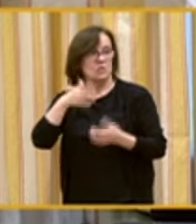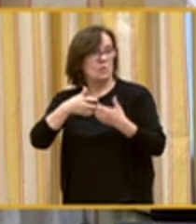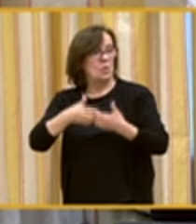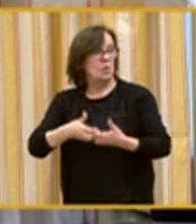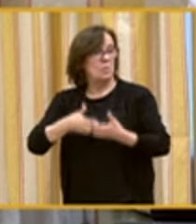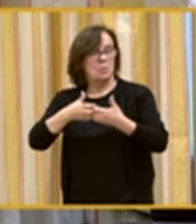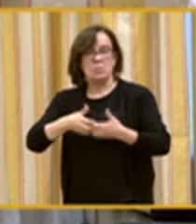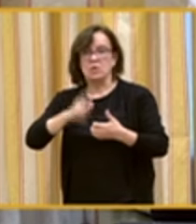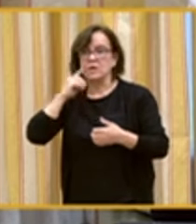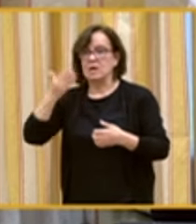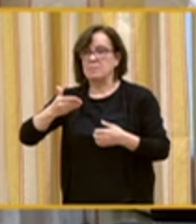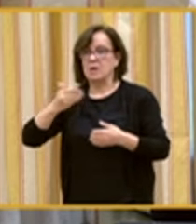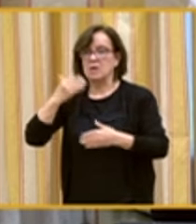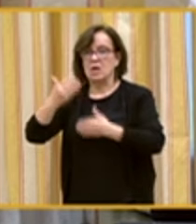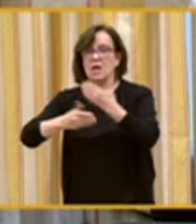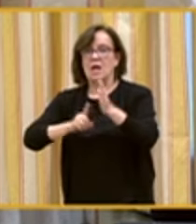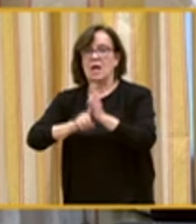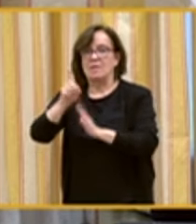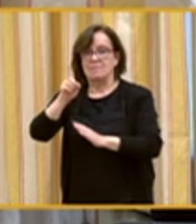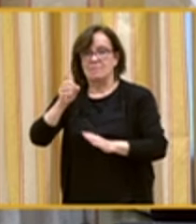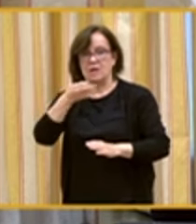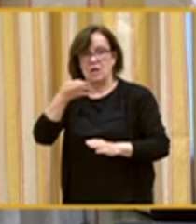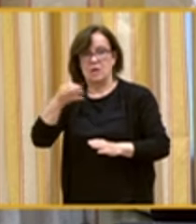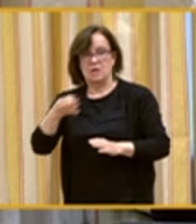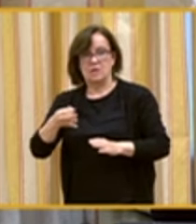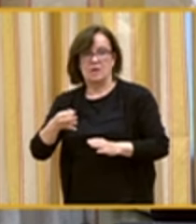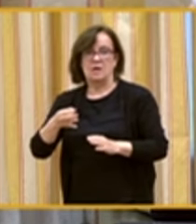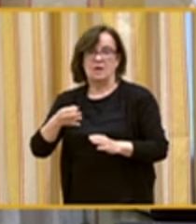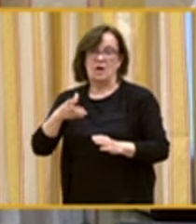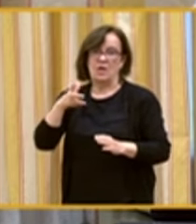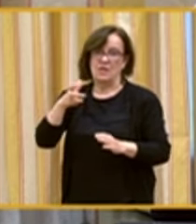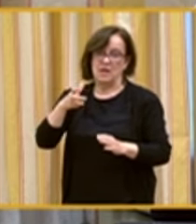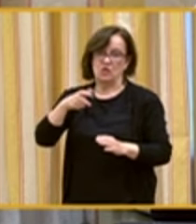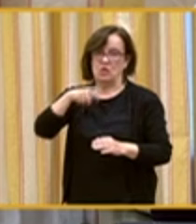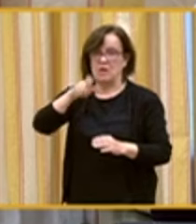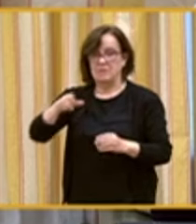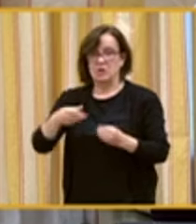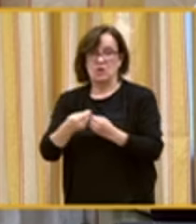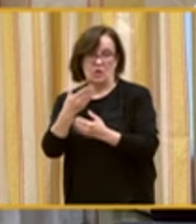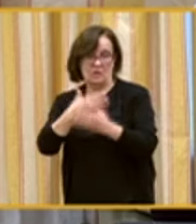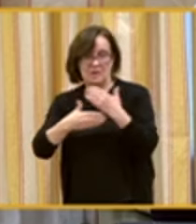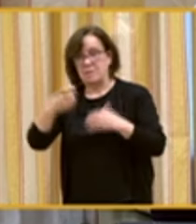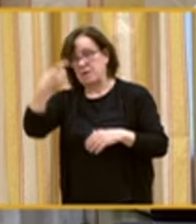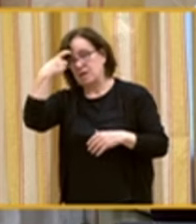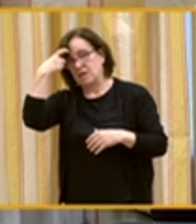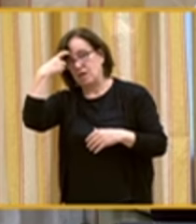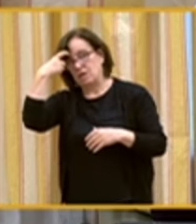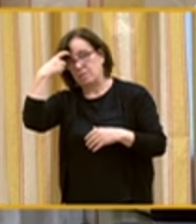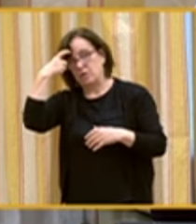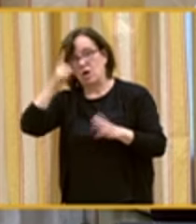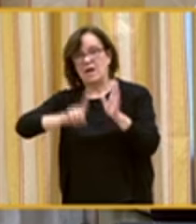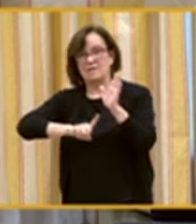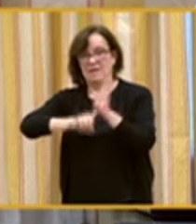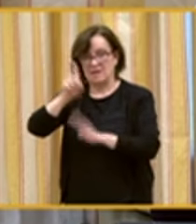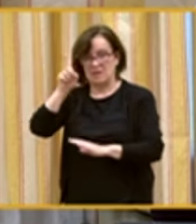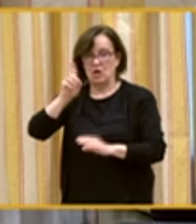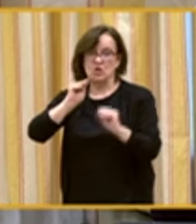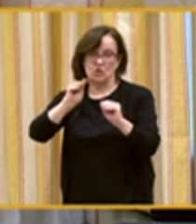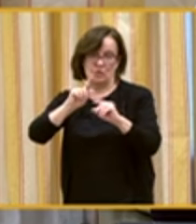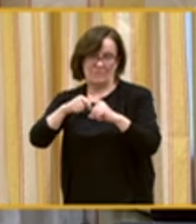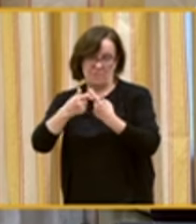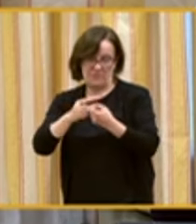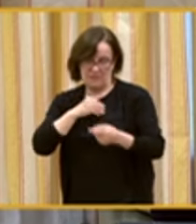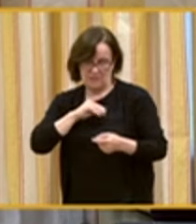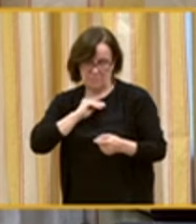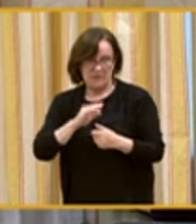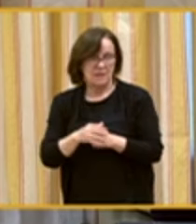clave para el avance en el ejercicio efectivo de los derechos de las personas con discapacidad intelectual y del desarrollo y sus familias en